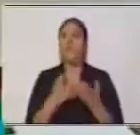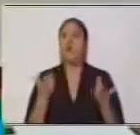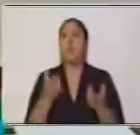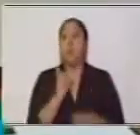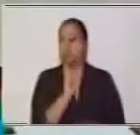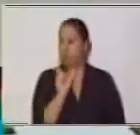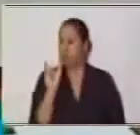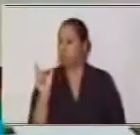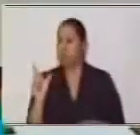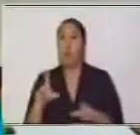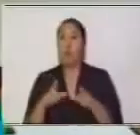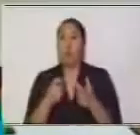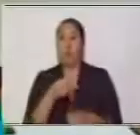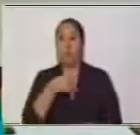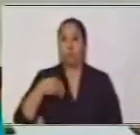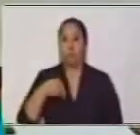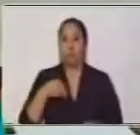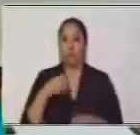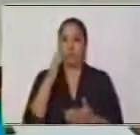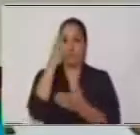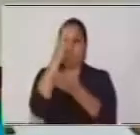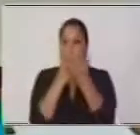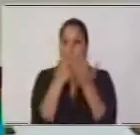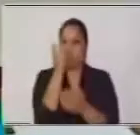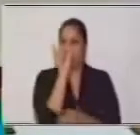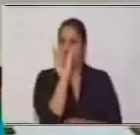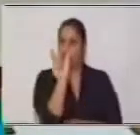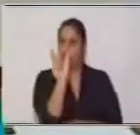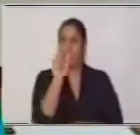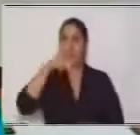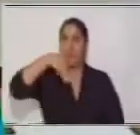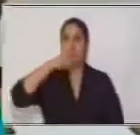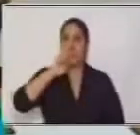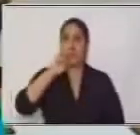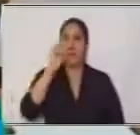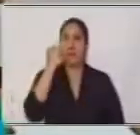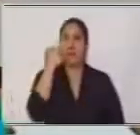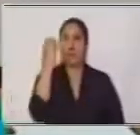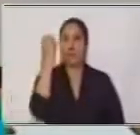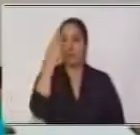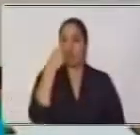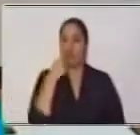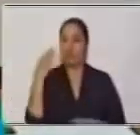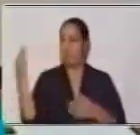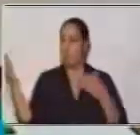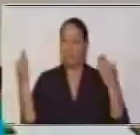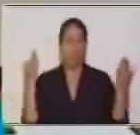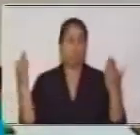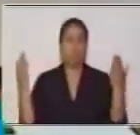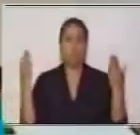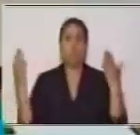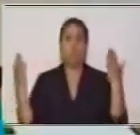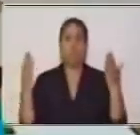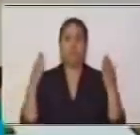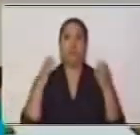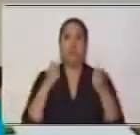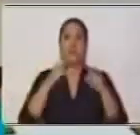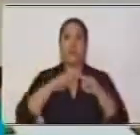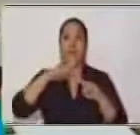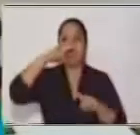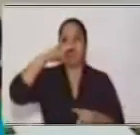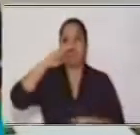Los que se encuentran acá, se llaman medios, y los que encuentras en los bordes, los llamaremos externos.